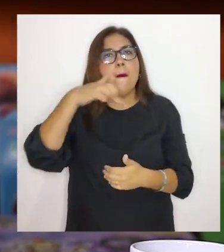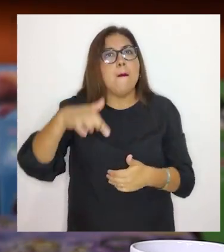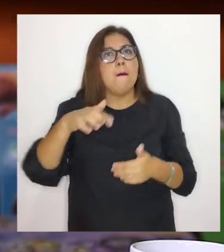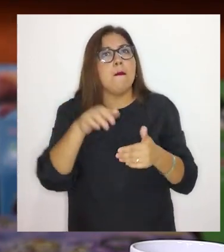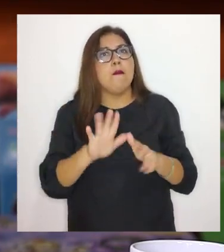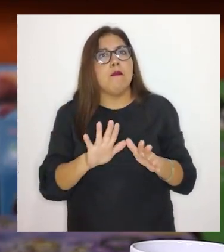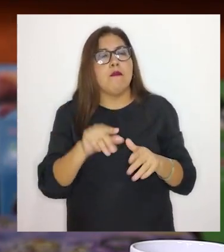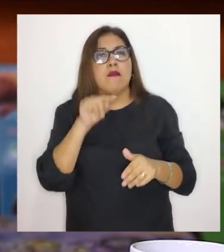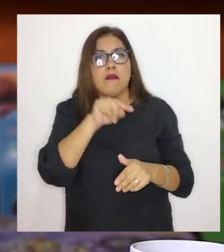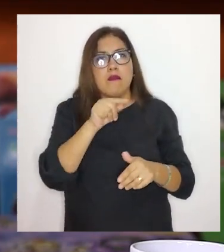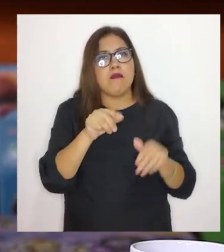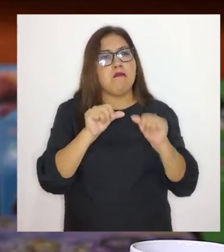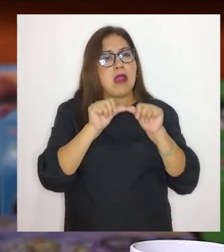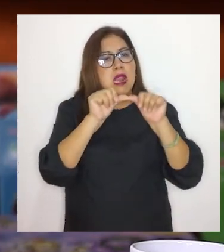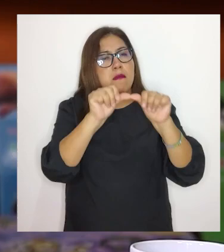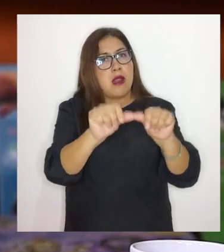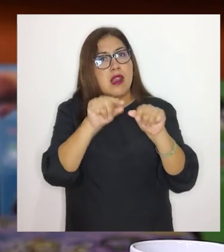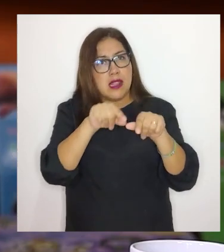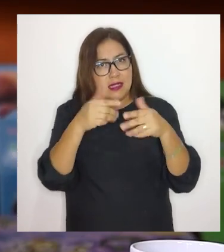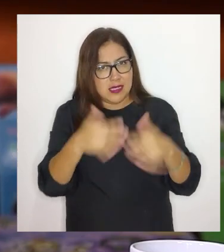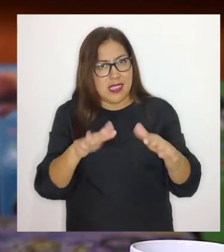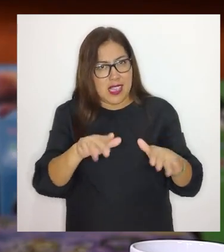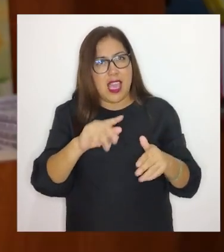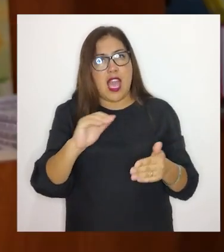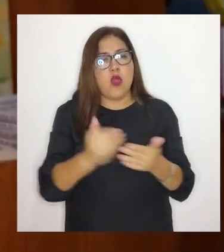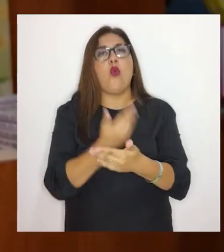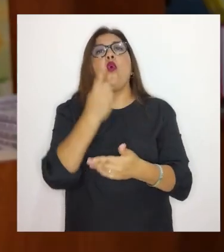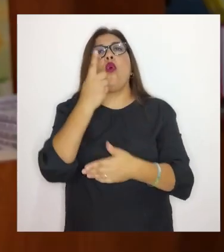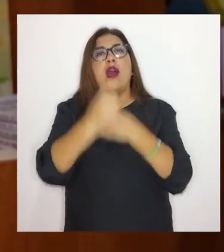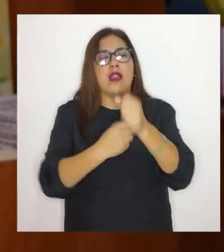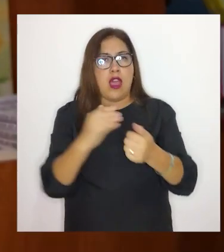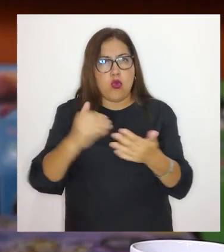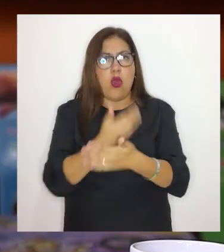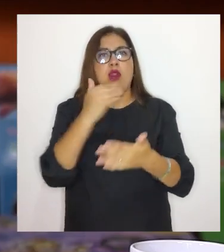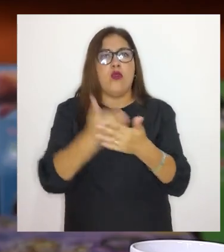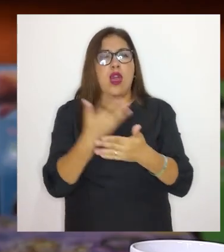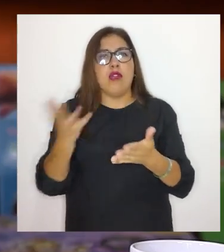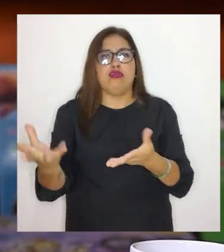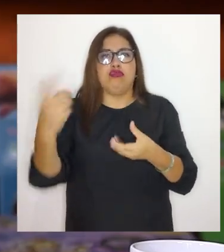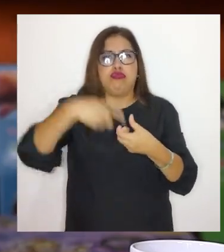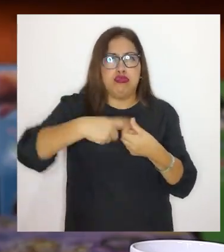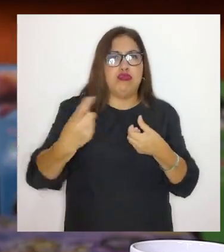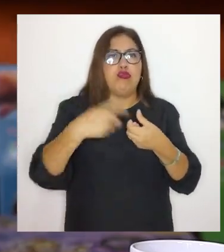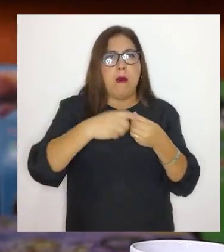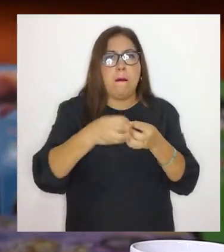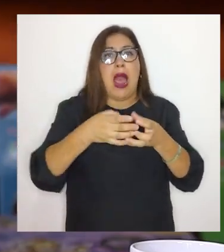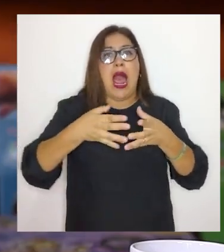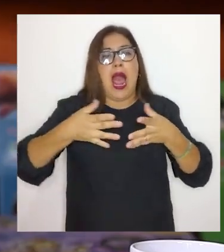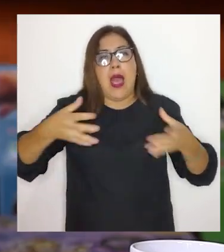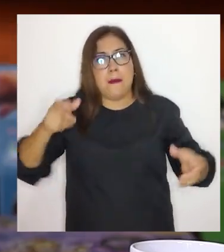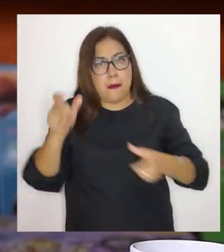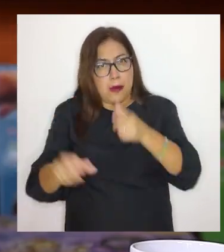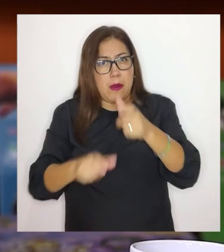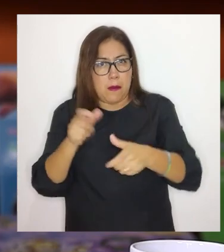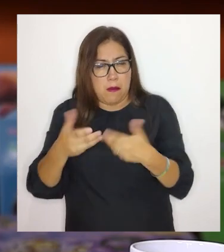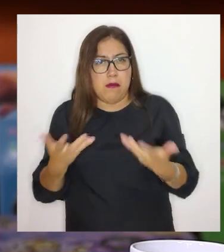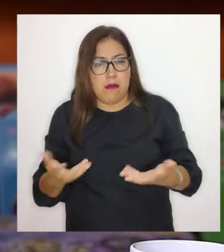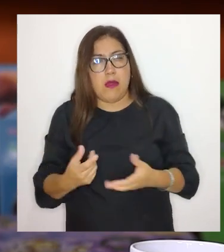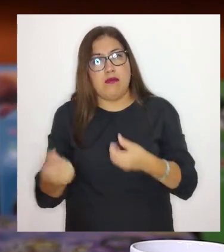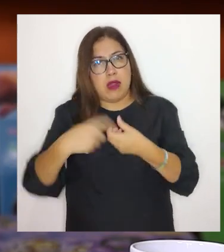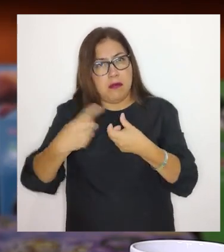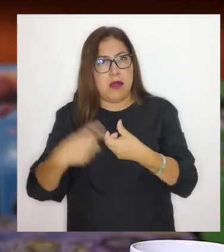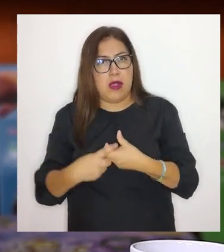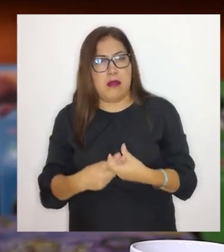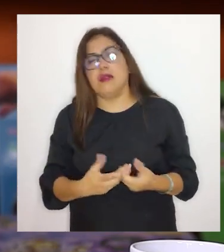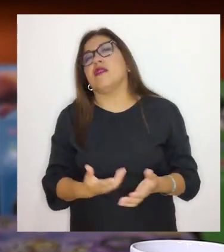aplicativo ya hay permanentemente, está registrado. Renovándose. Está registrado, está incrementándose, ¿no? Más que renovándose,